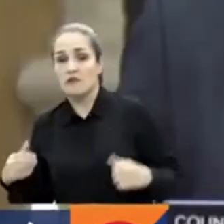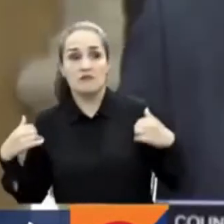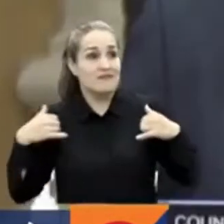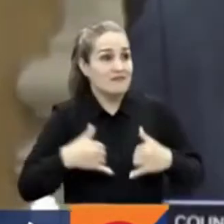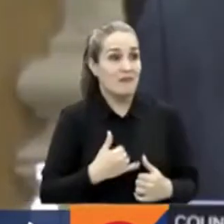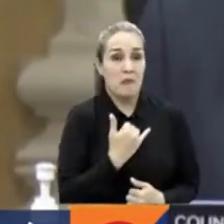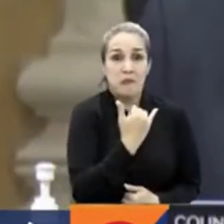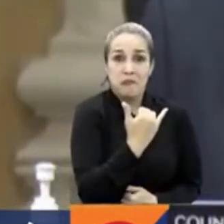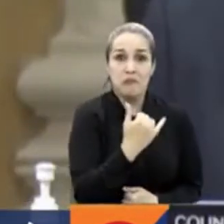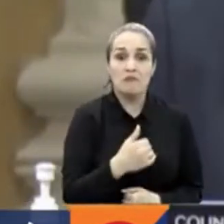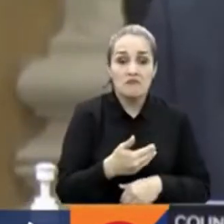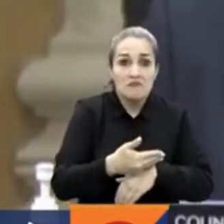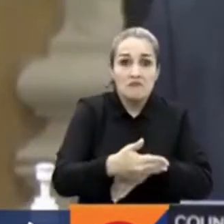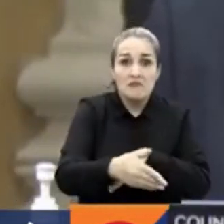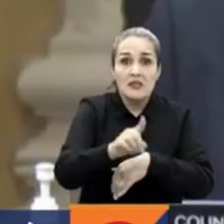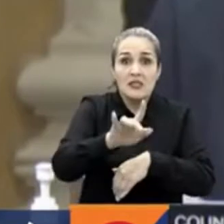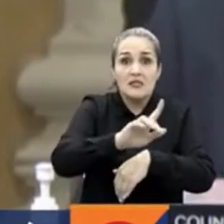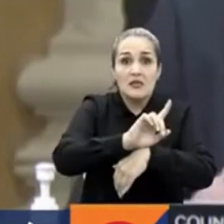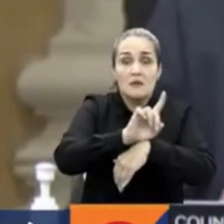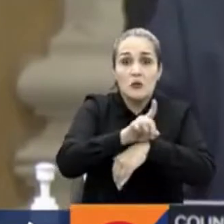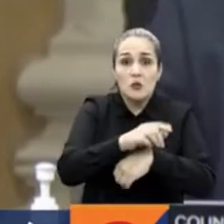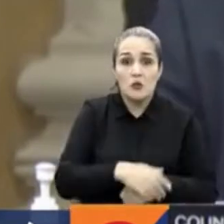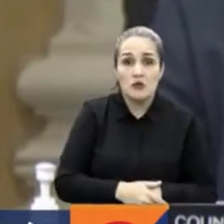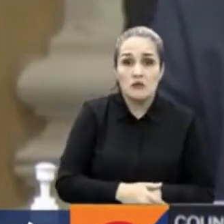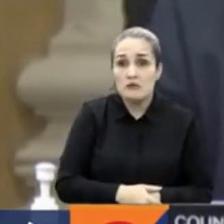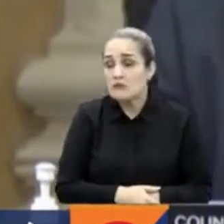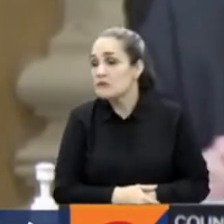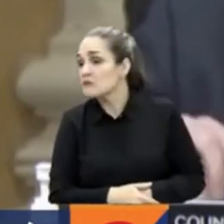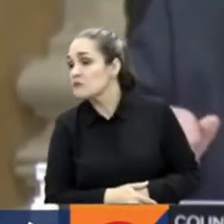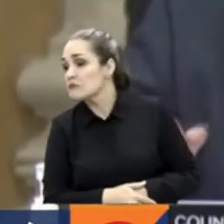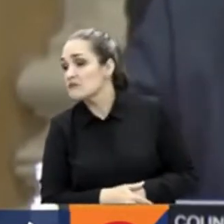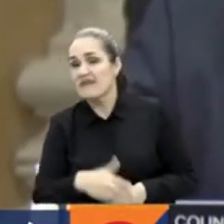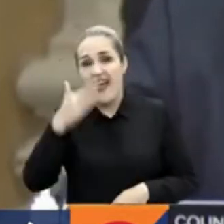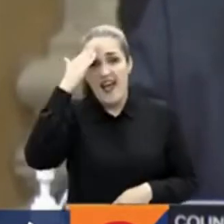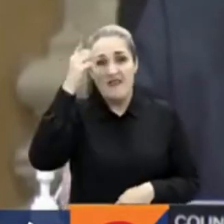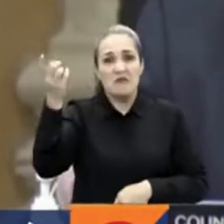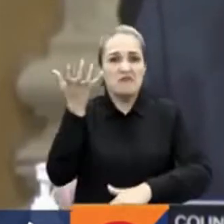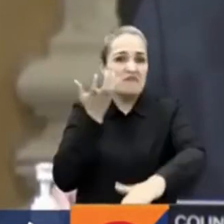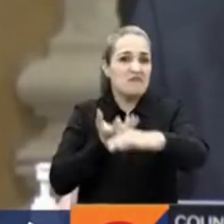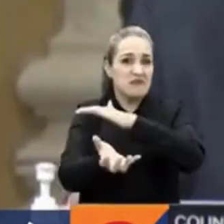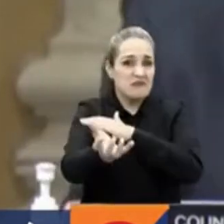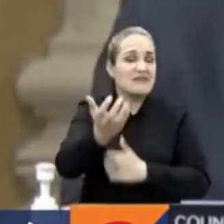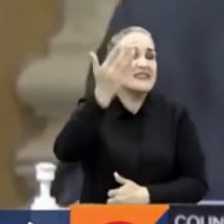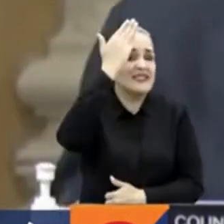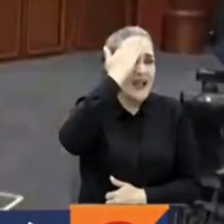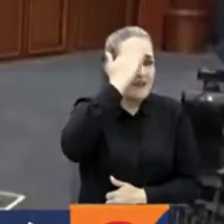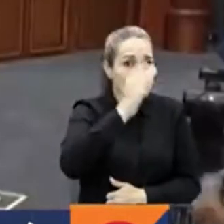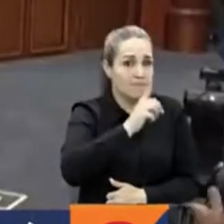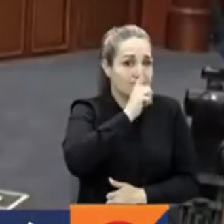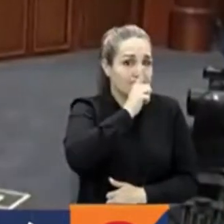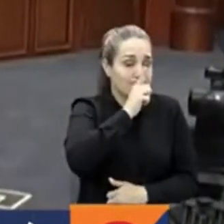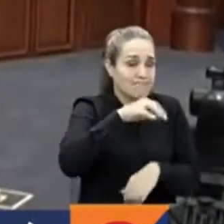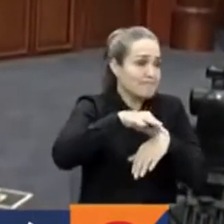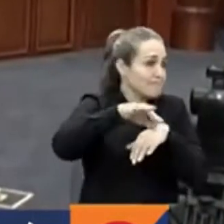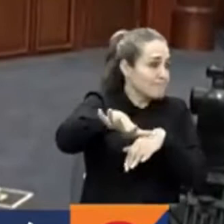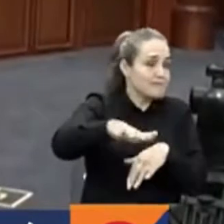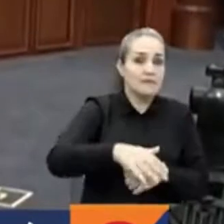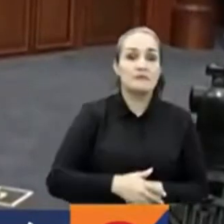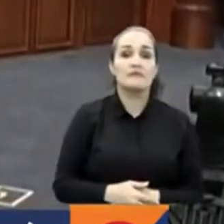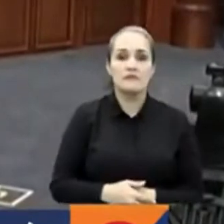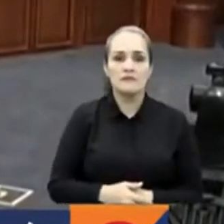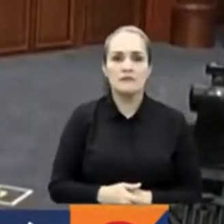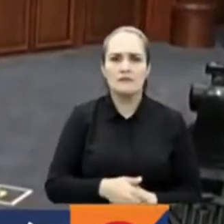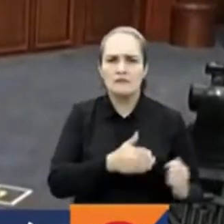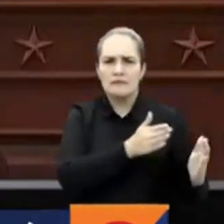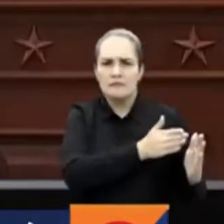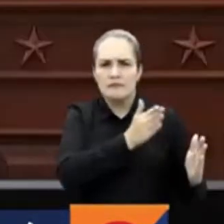A los 15 minutos de abandonar el escenario, el presidente Trump sabía que el Capitolio estaba sitiado y bajo ataque. De inicio a fin, los